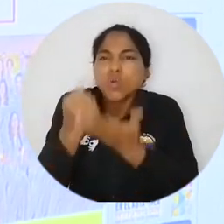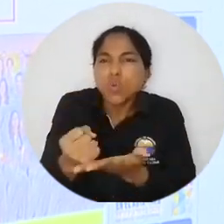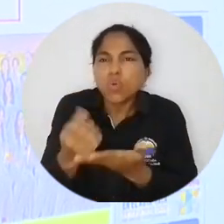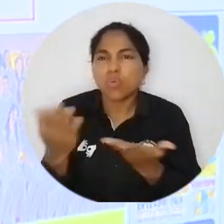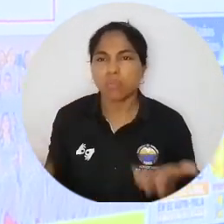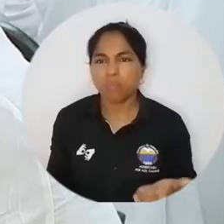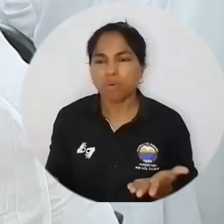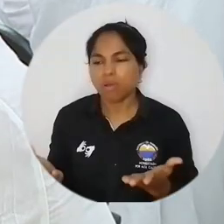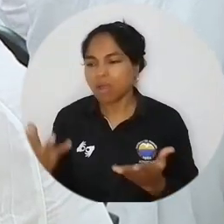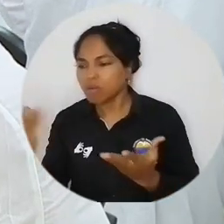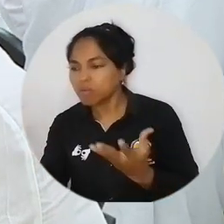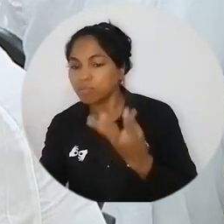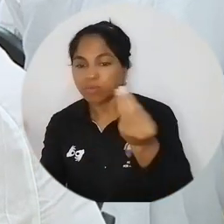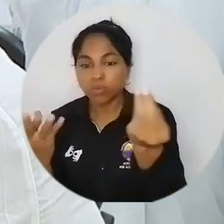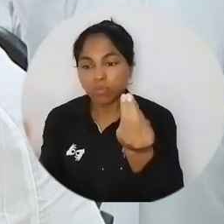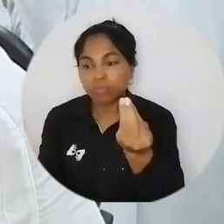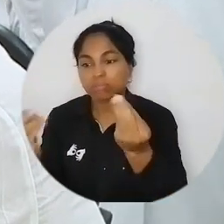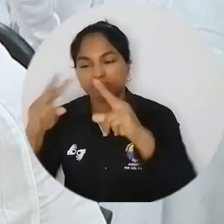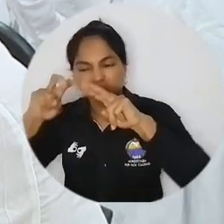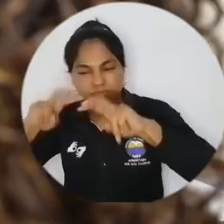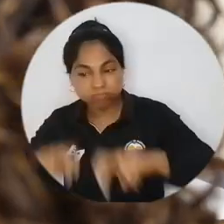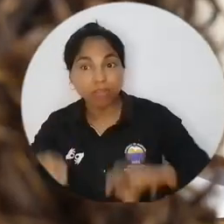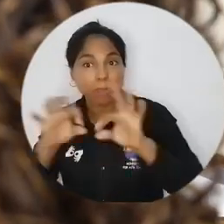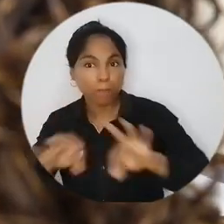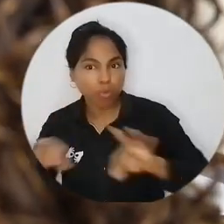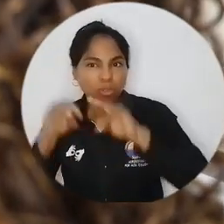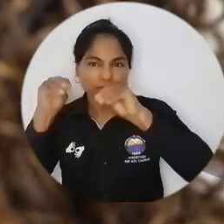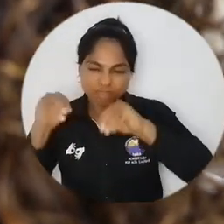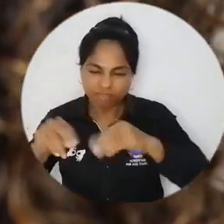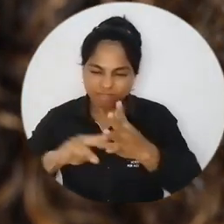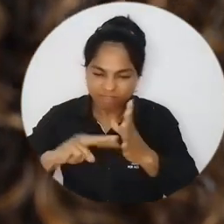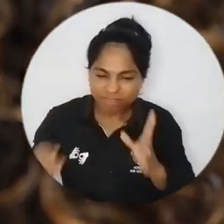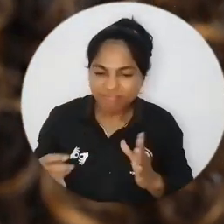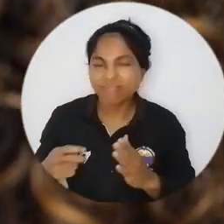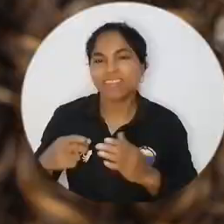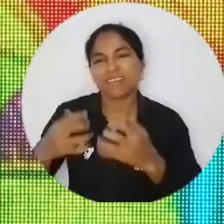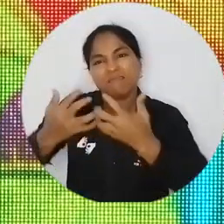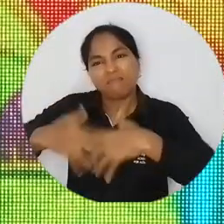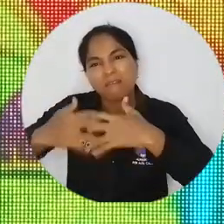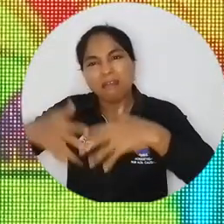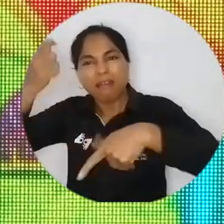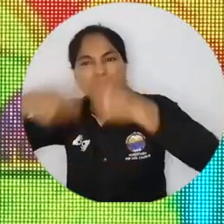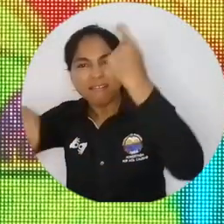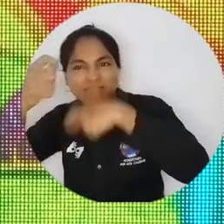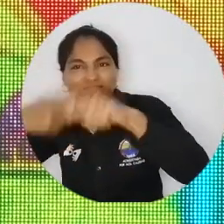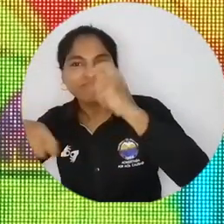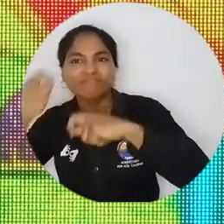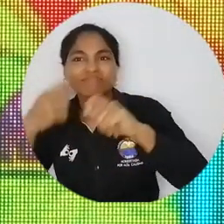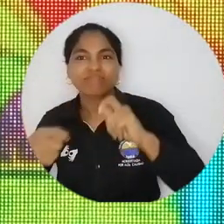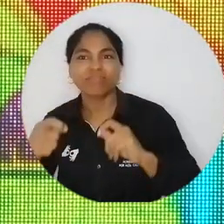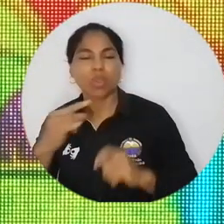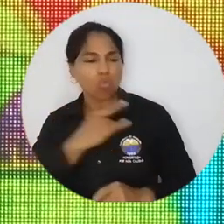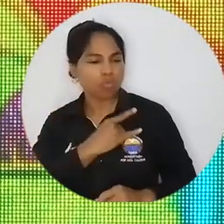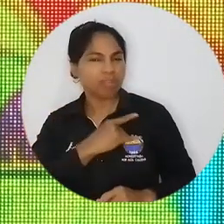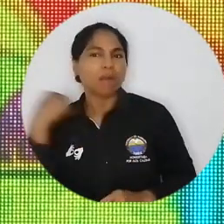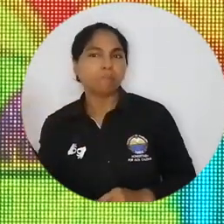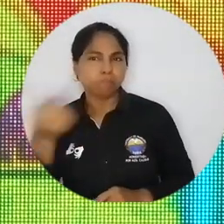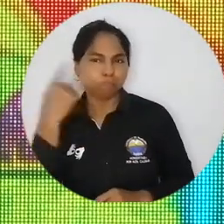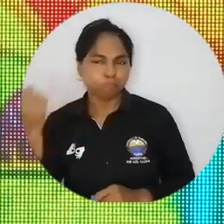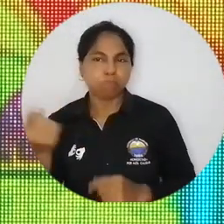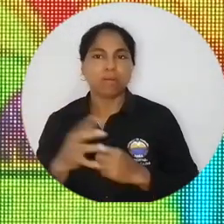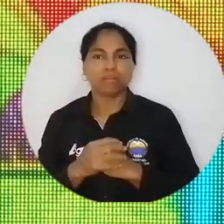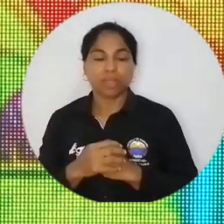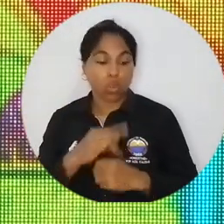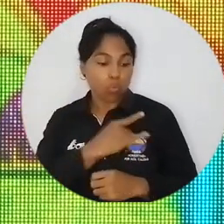formación técnica, el emprendimiento, más allá del empresarismo y el papel de la universidad. La universidad tiene que transformarse como un gran curador de